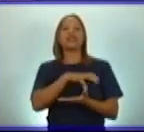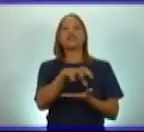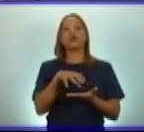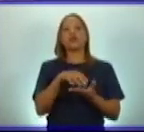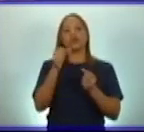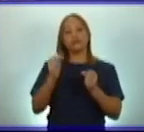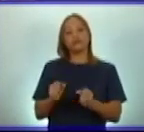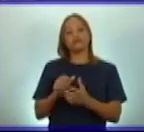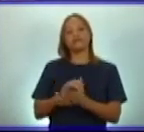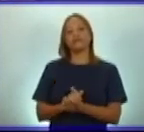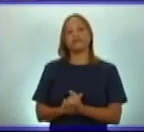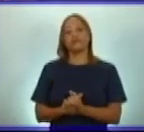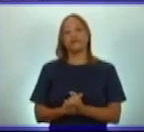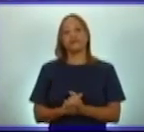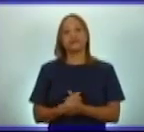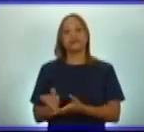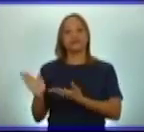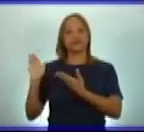ubicado.